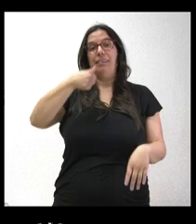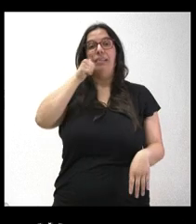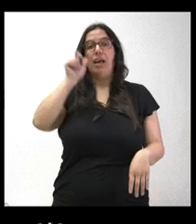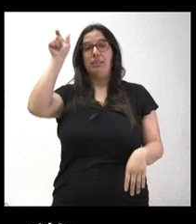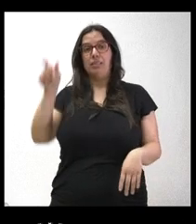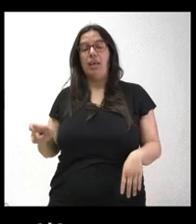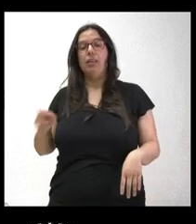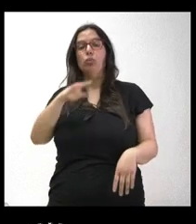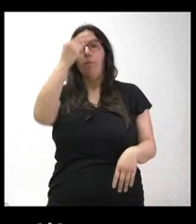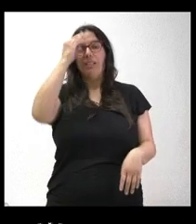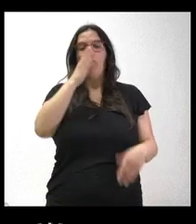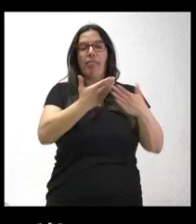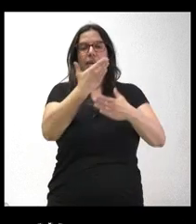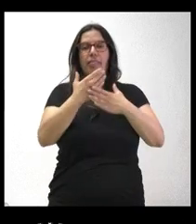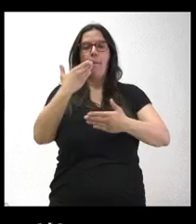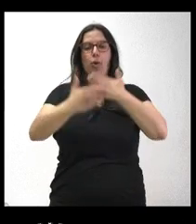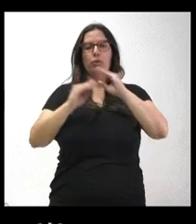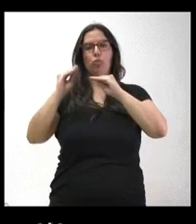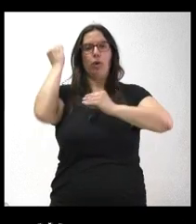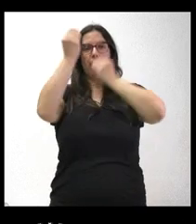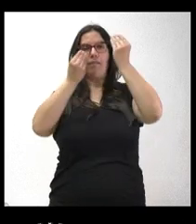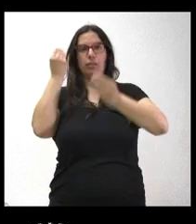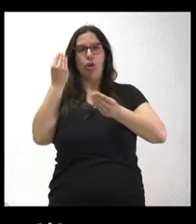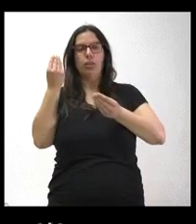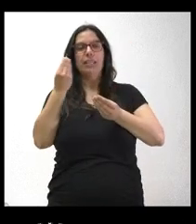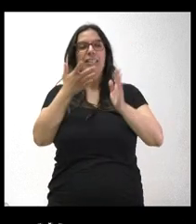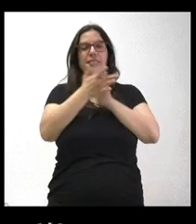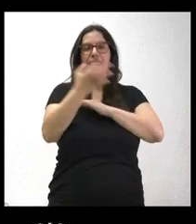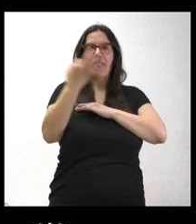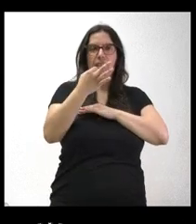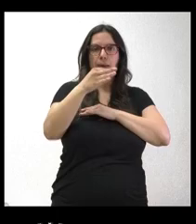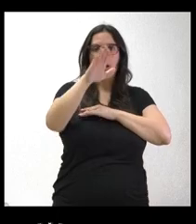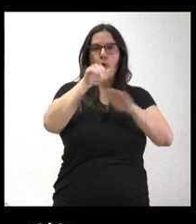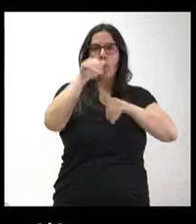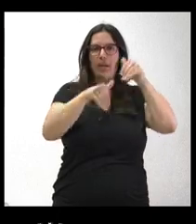proceso de reflexión del presidente debe concluir con la convocatoria anticipada de elecciones.